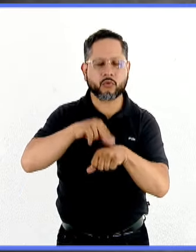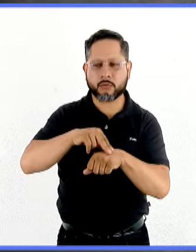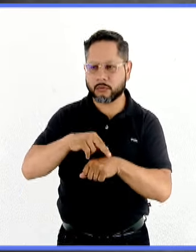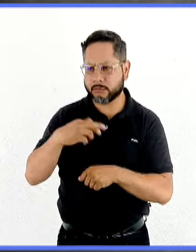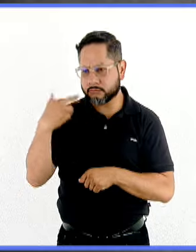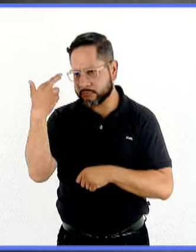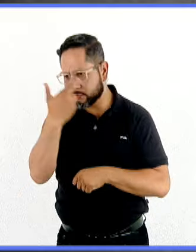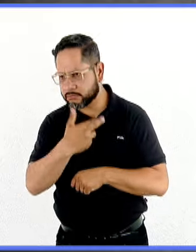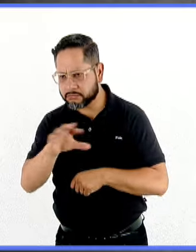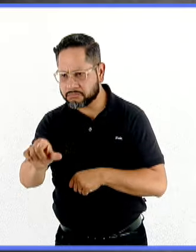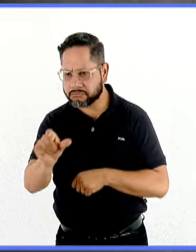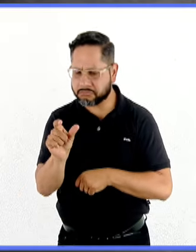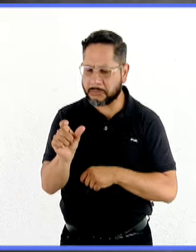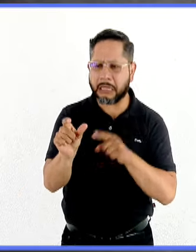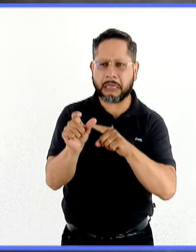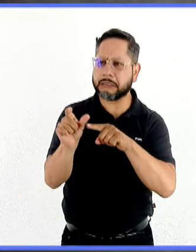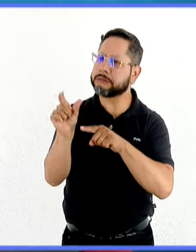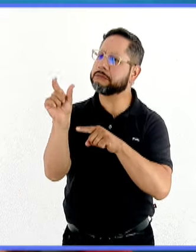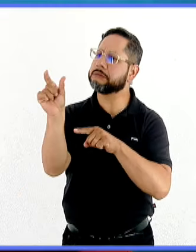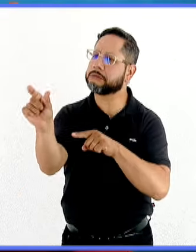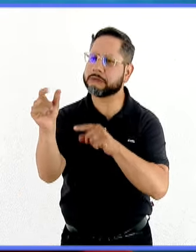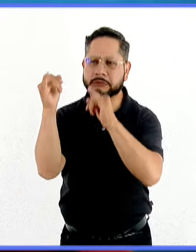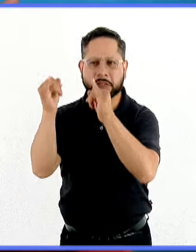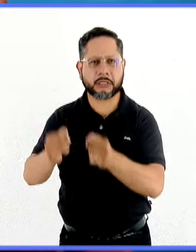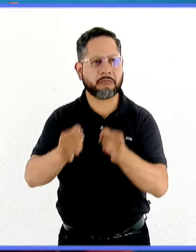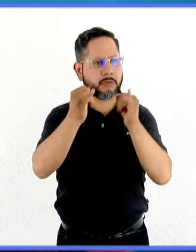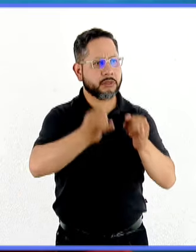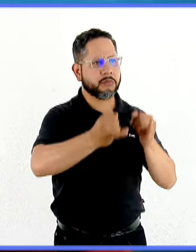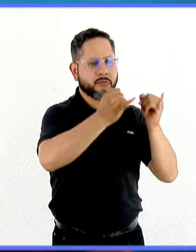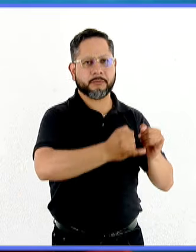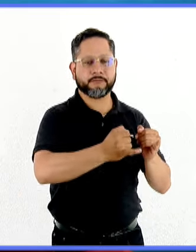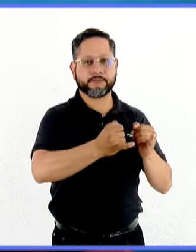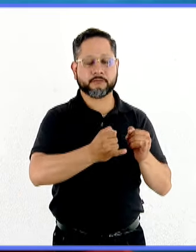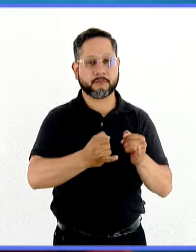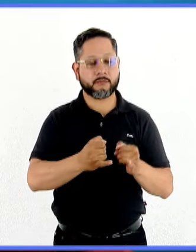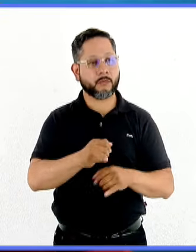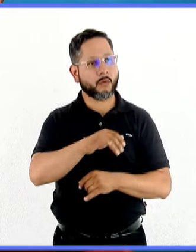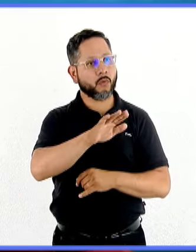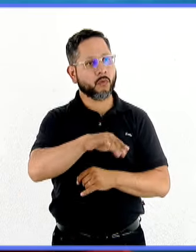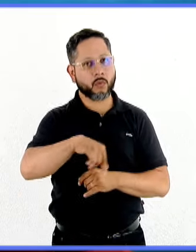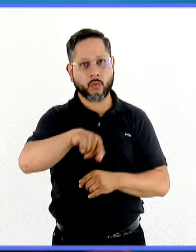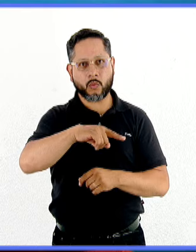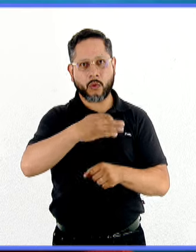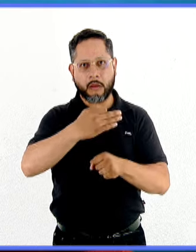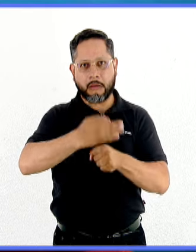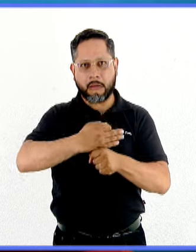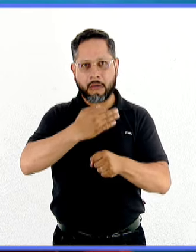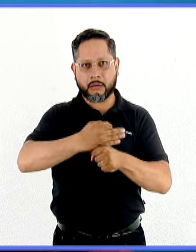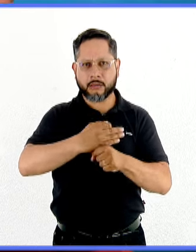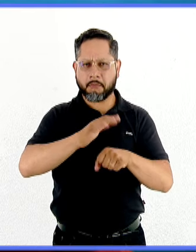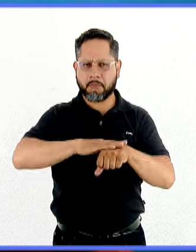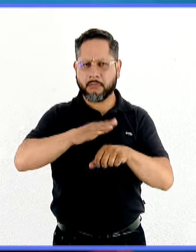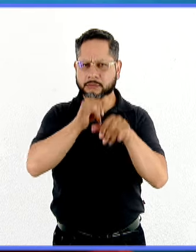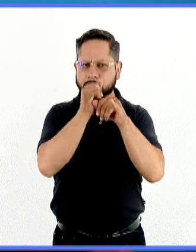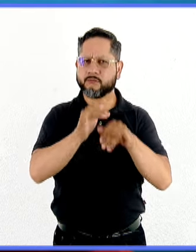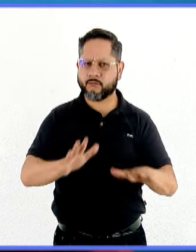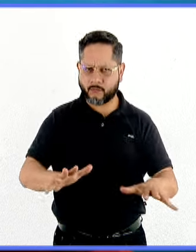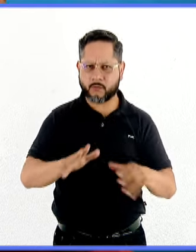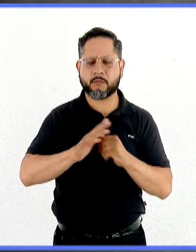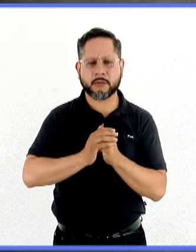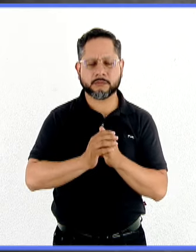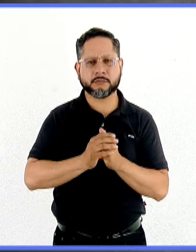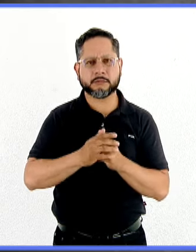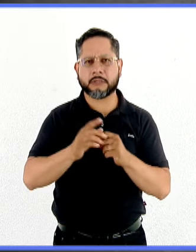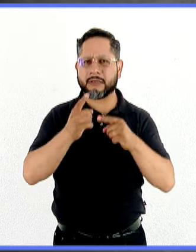subtratamiento integral. Oye, y en esta etapa en la que estamos, afortunadamente hay muchísima más información con respecto a los